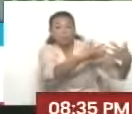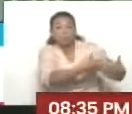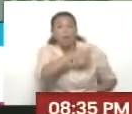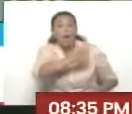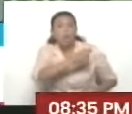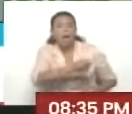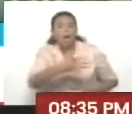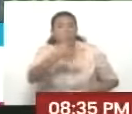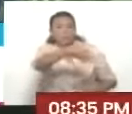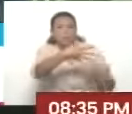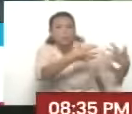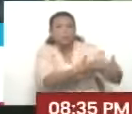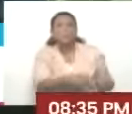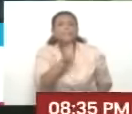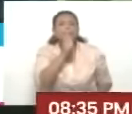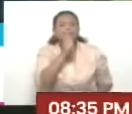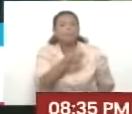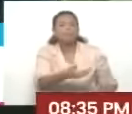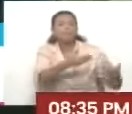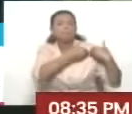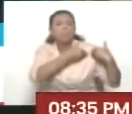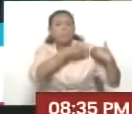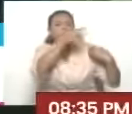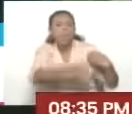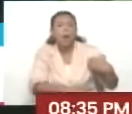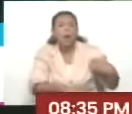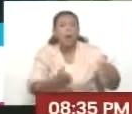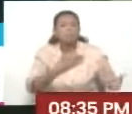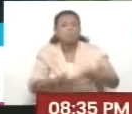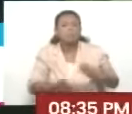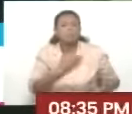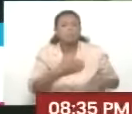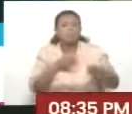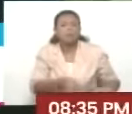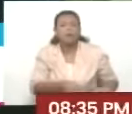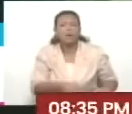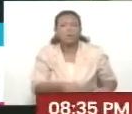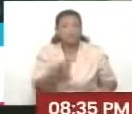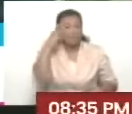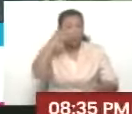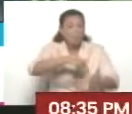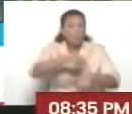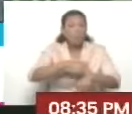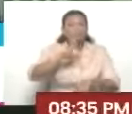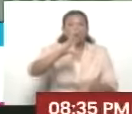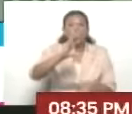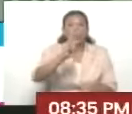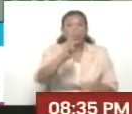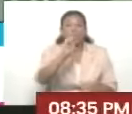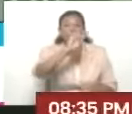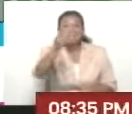¿Y quién tiene en sus manos en este momento, Silgo?